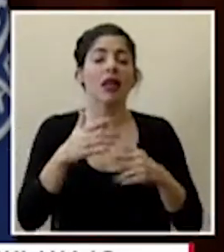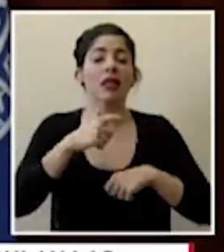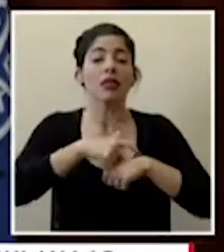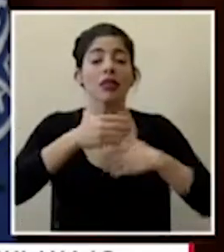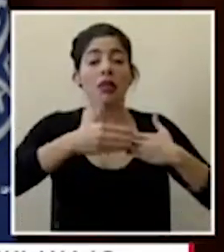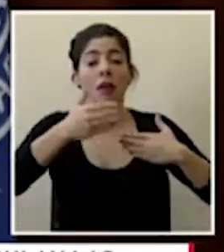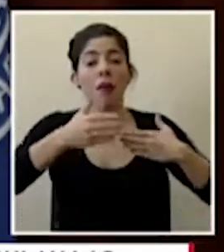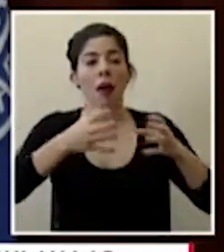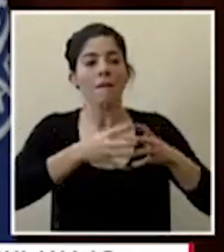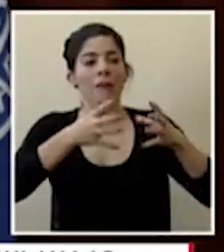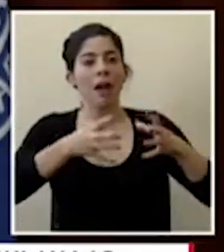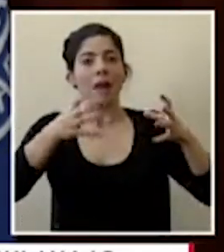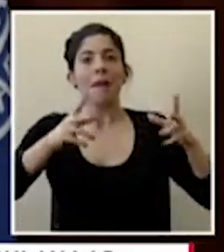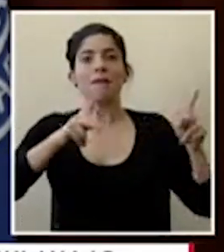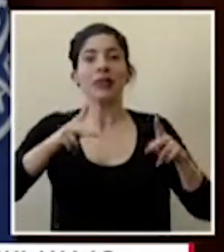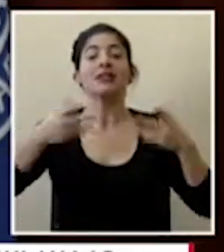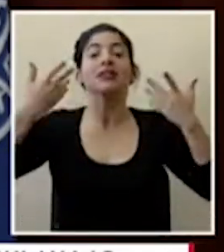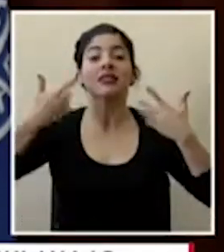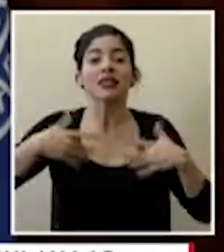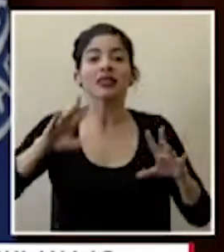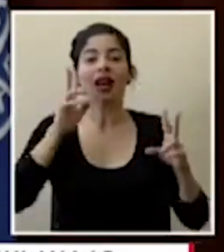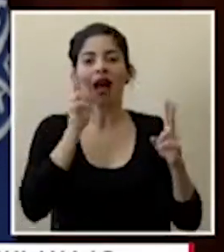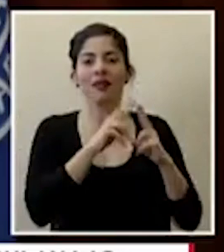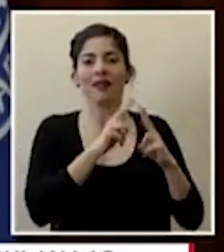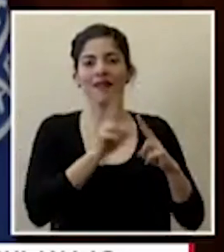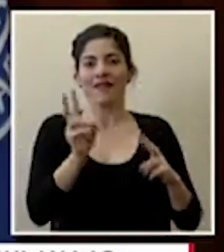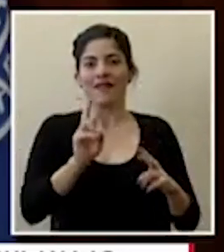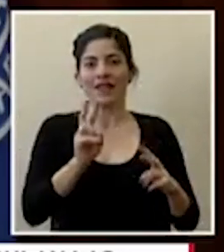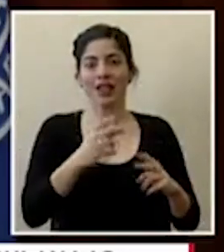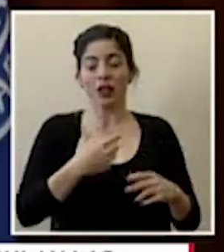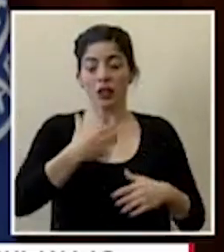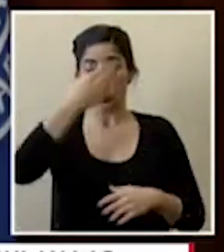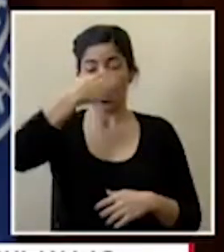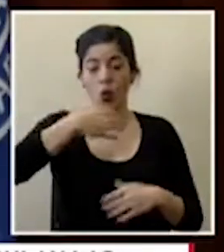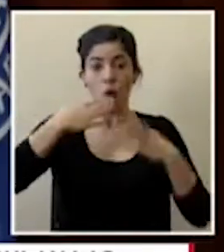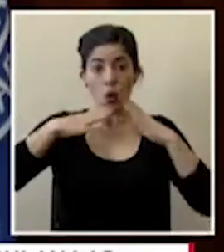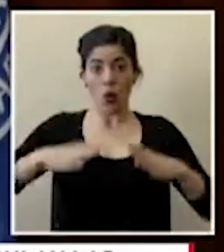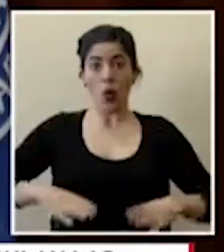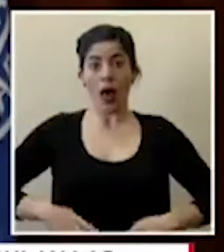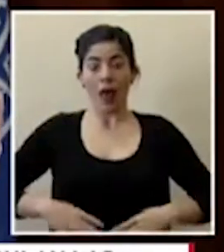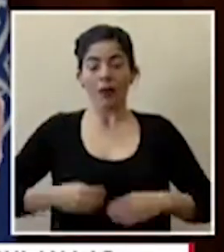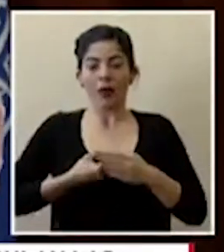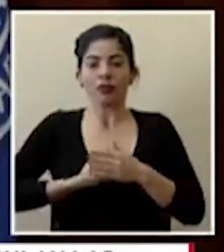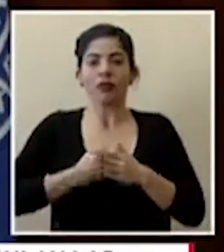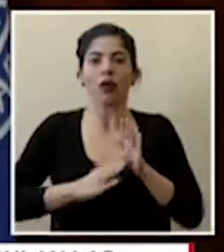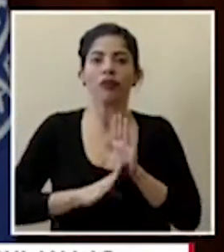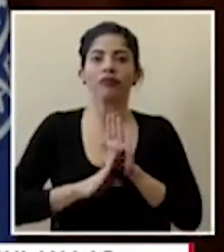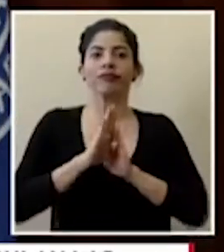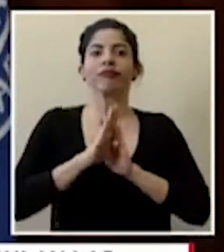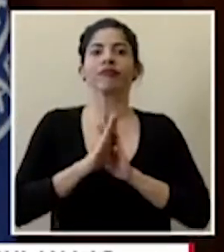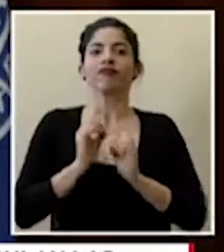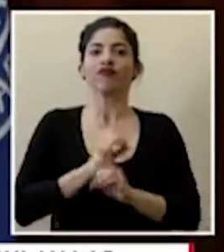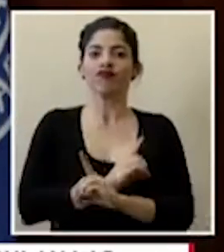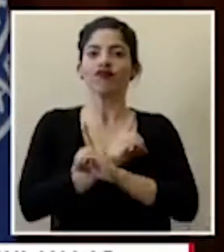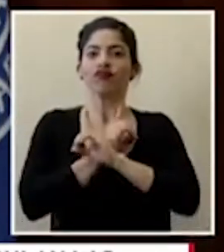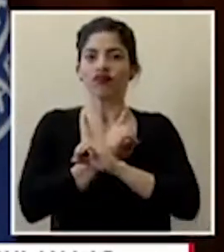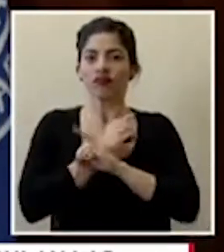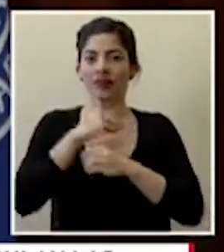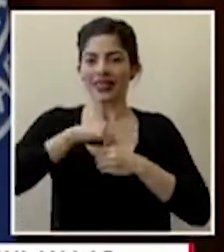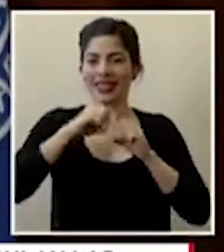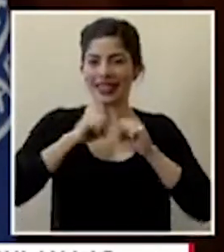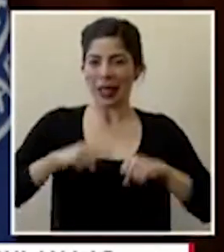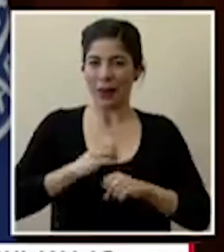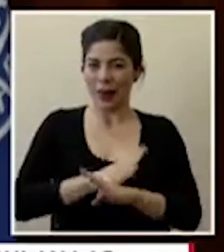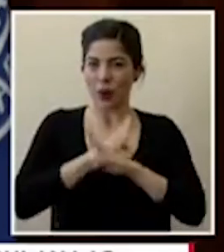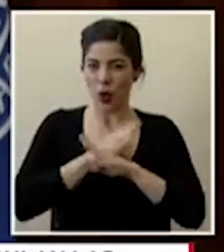hay más personas que ya estuvieron expuestas al virus y desarrollan una capacidad de defenderse desde el sistema de defensa del